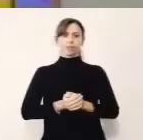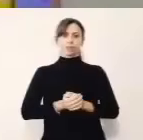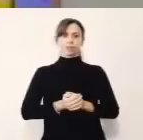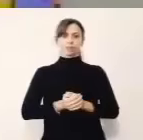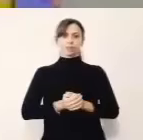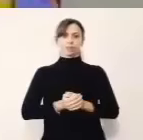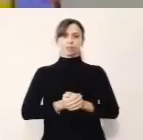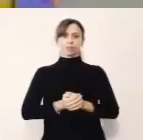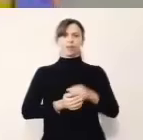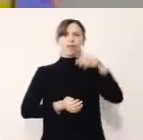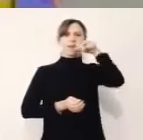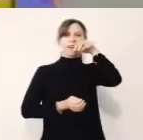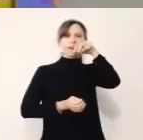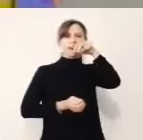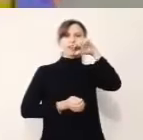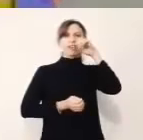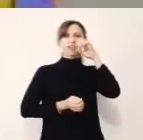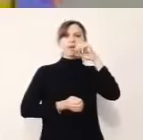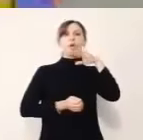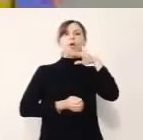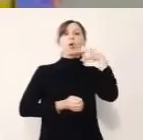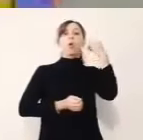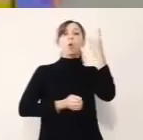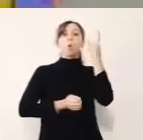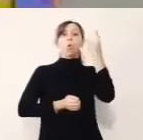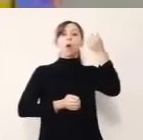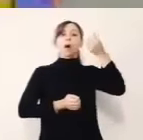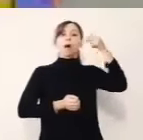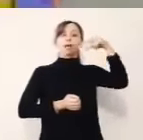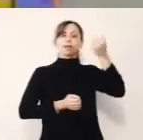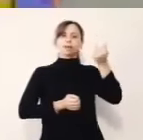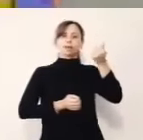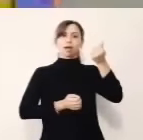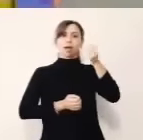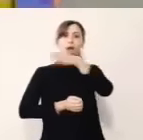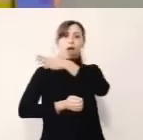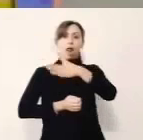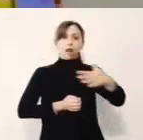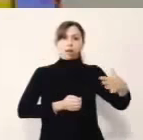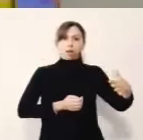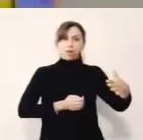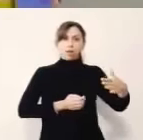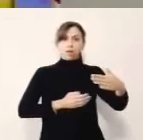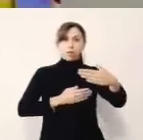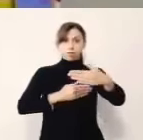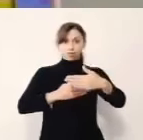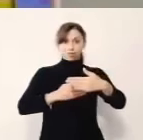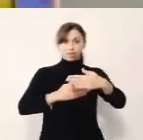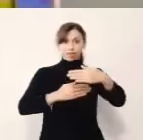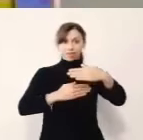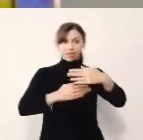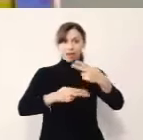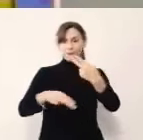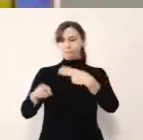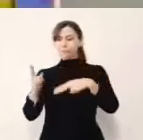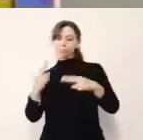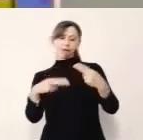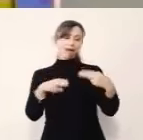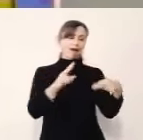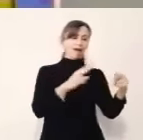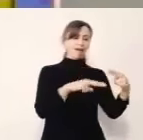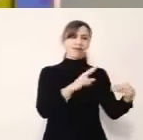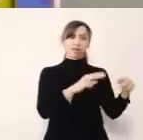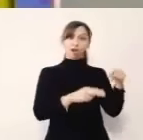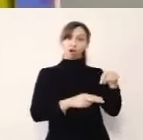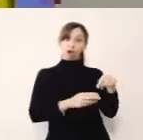La Vizcacha Juana hoy salió a pasear Por la costanera y se